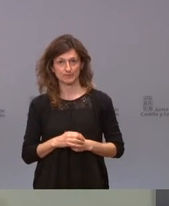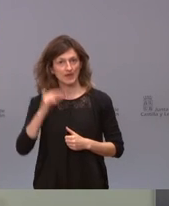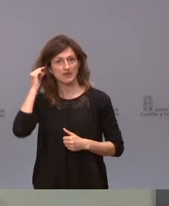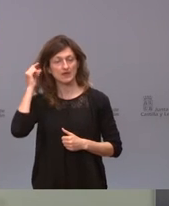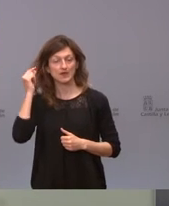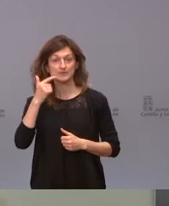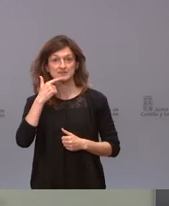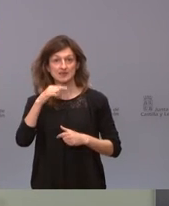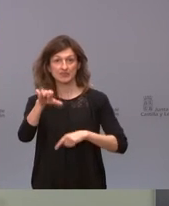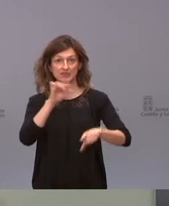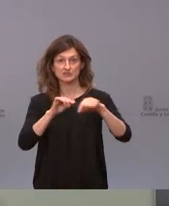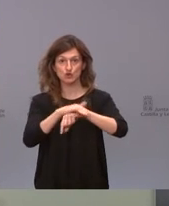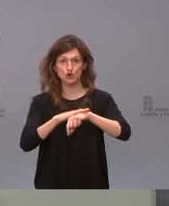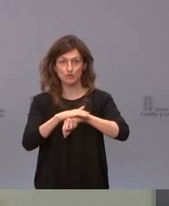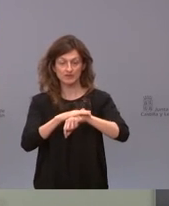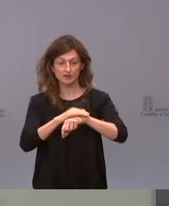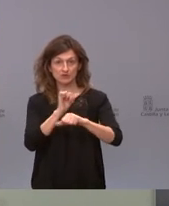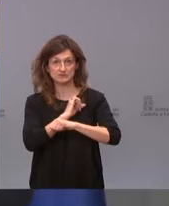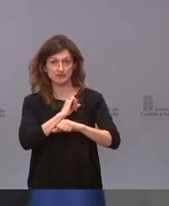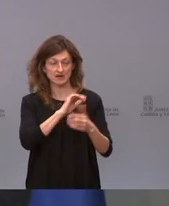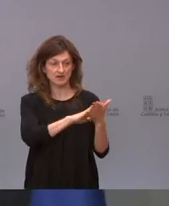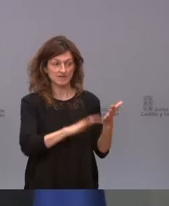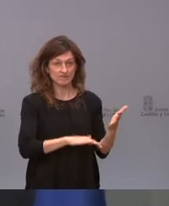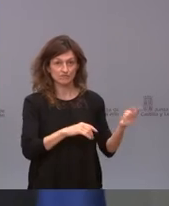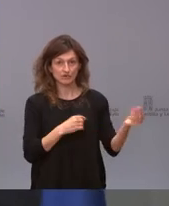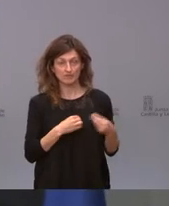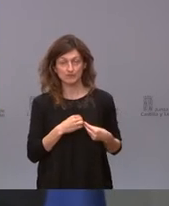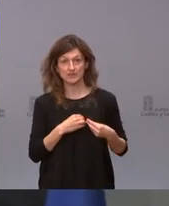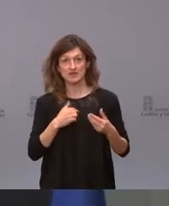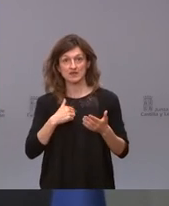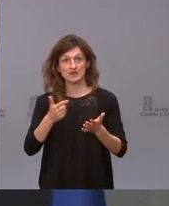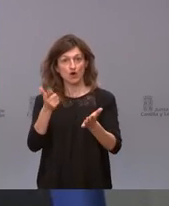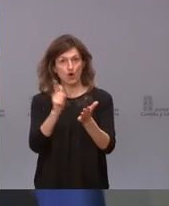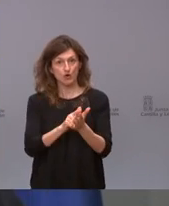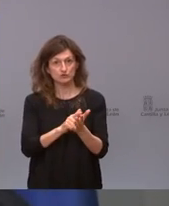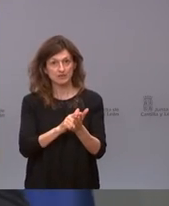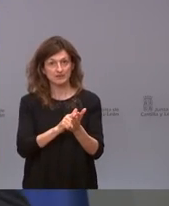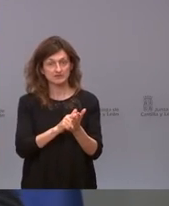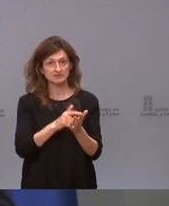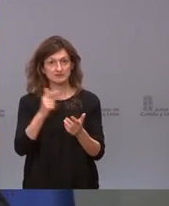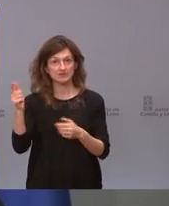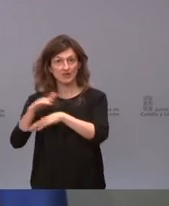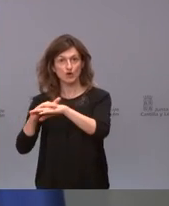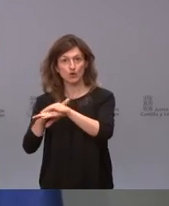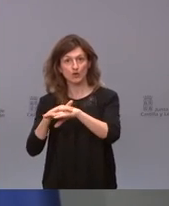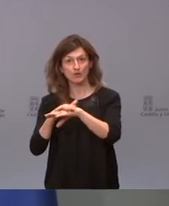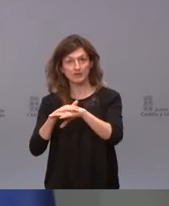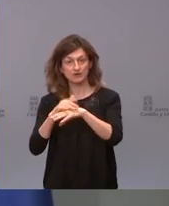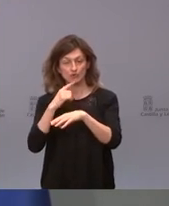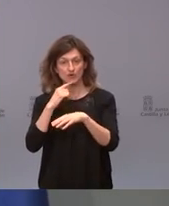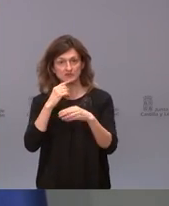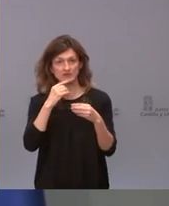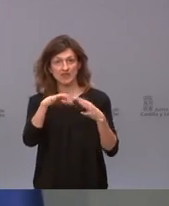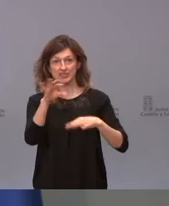la decisión del gobierno fue esperar a conocer el informe la decisión del gobierno volvió a ser que decidan las comunidades